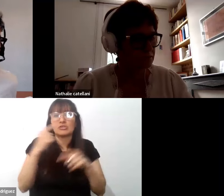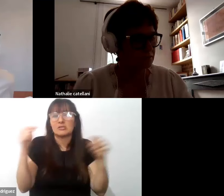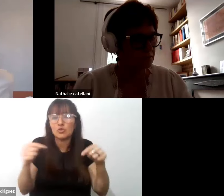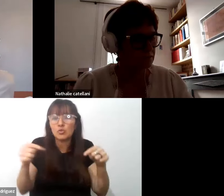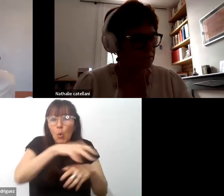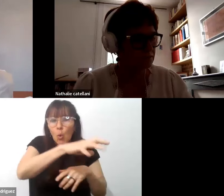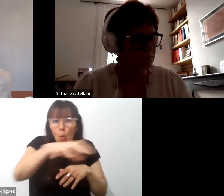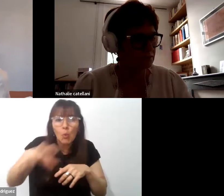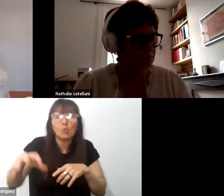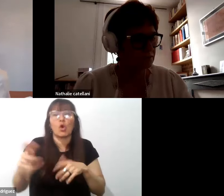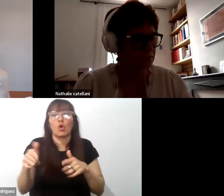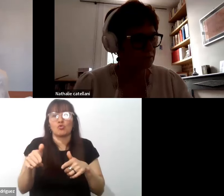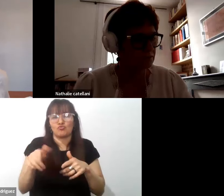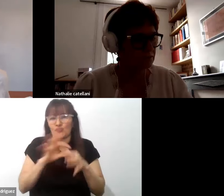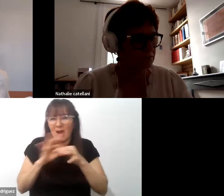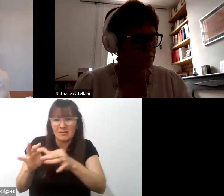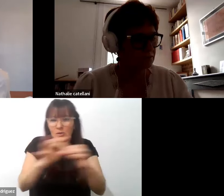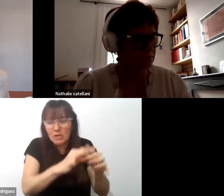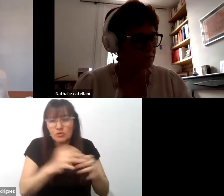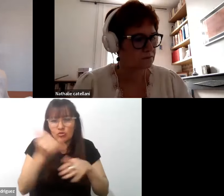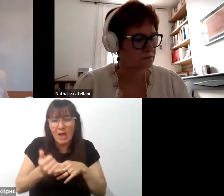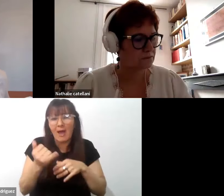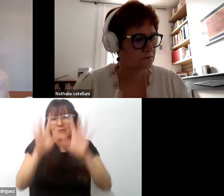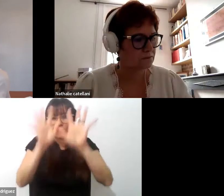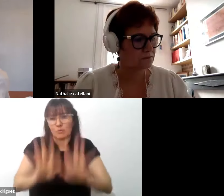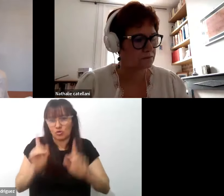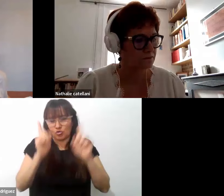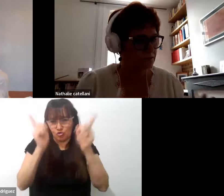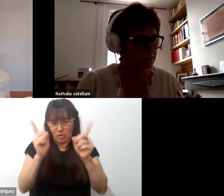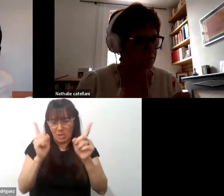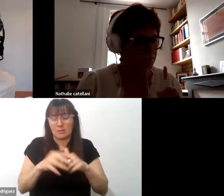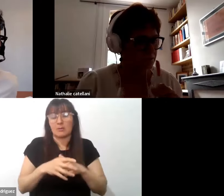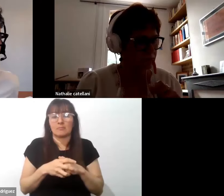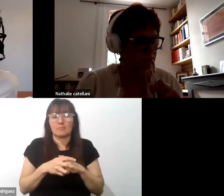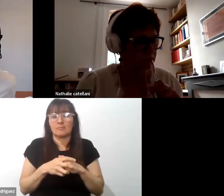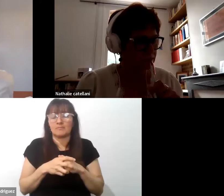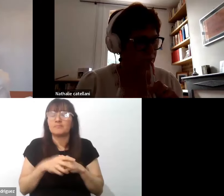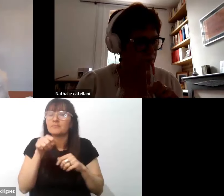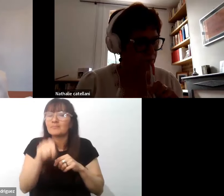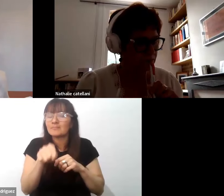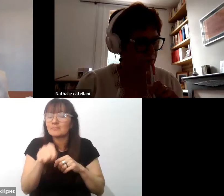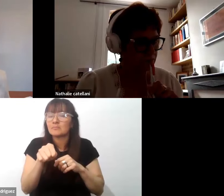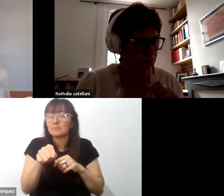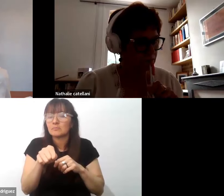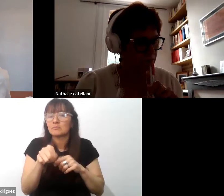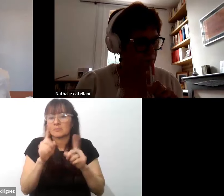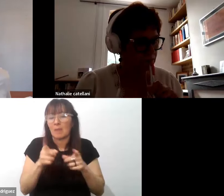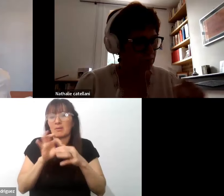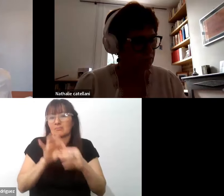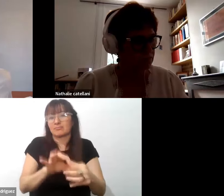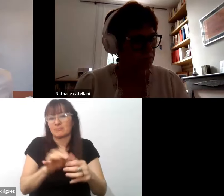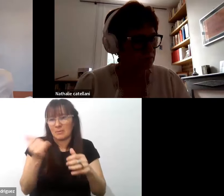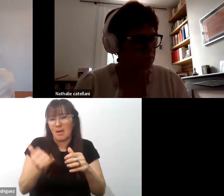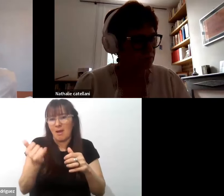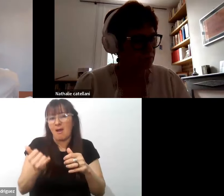espacios de articulación entre institutos de formación docente también esta preocupación que tiene que ver también con con